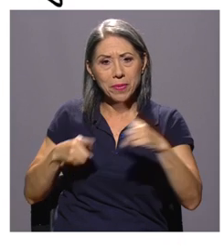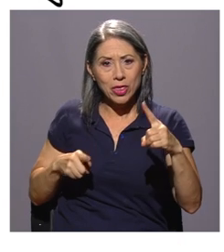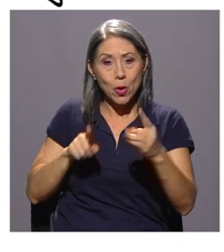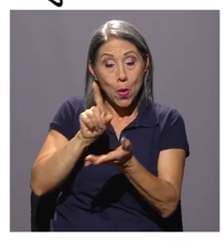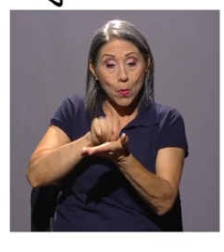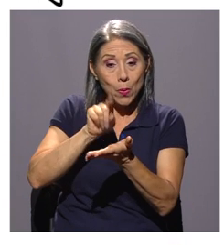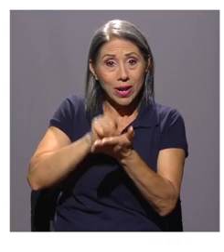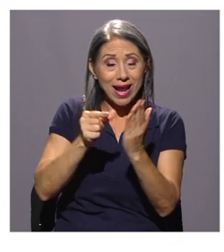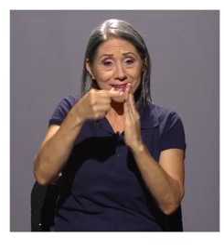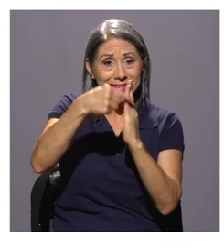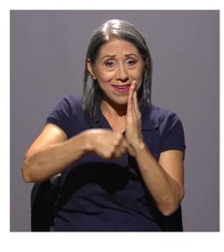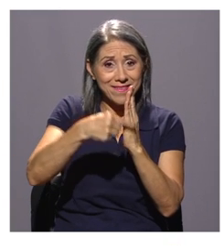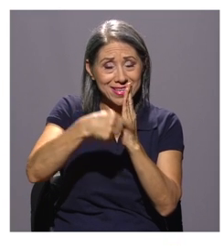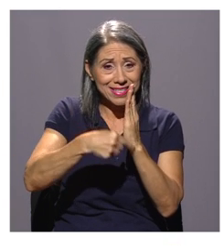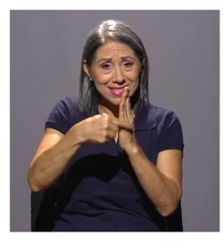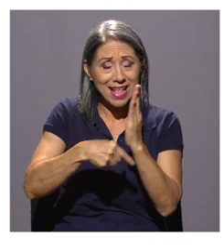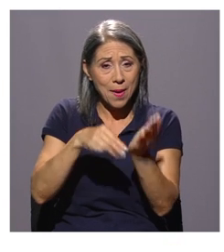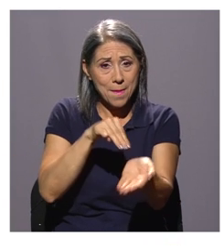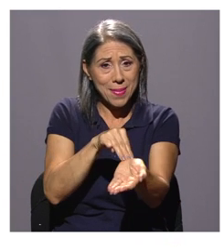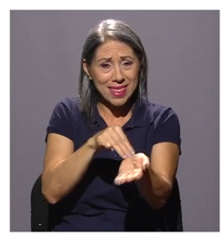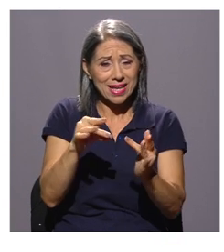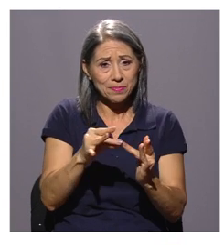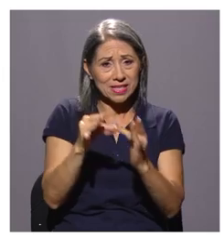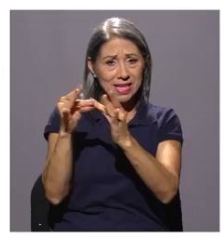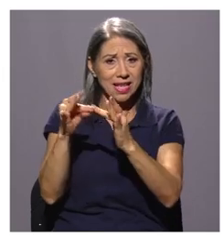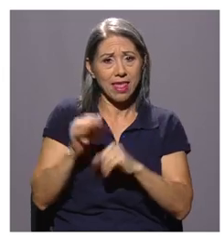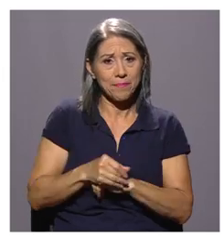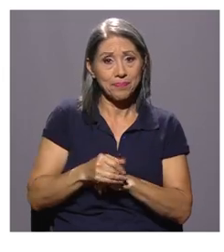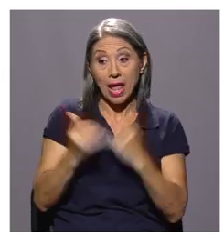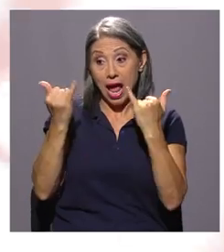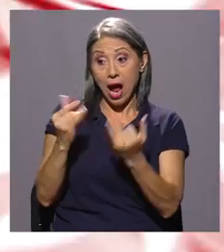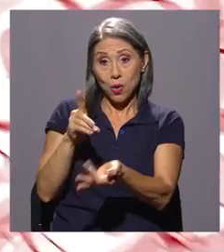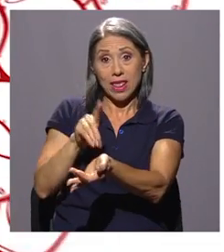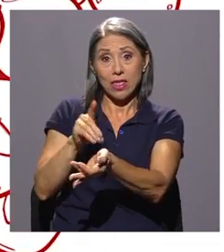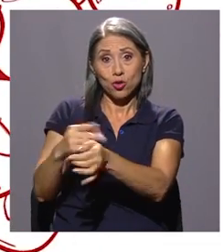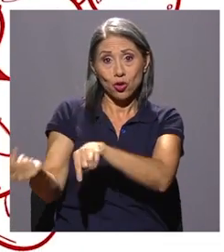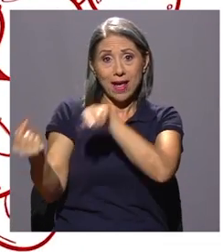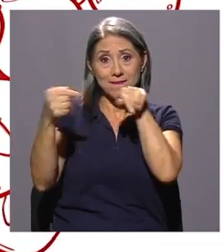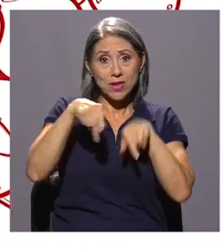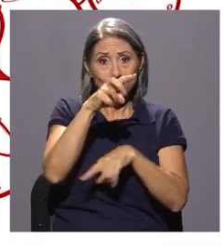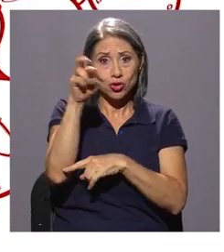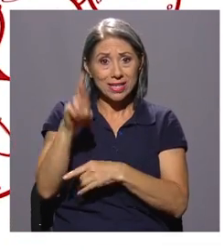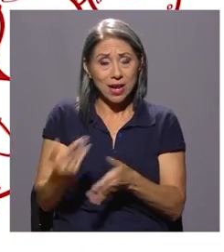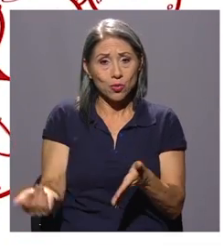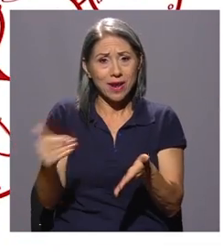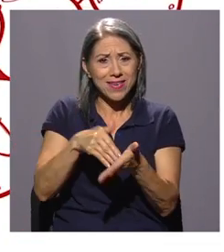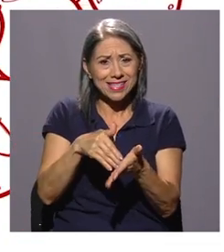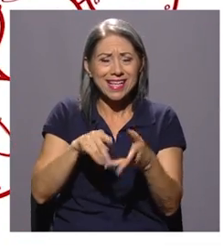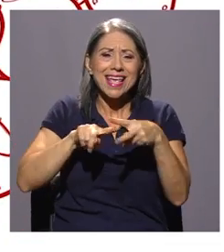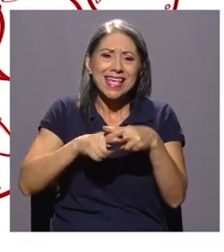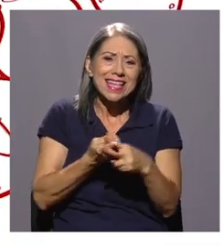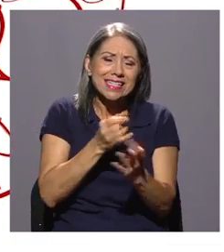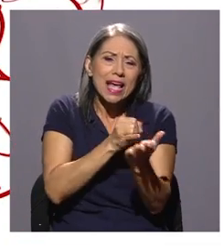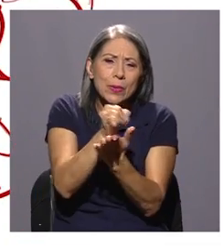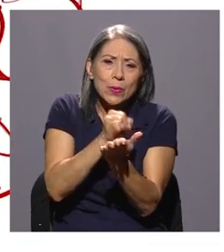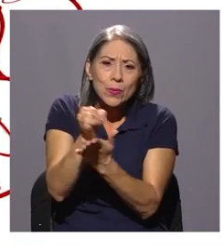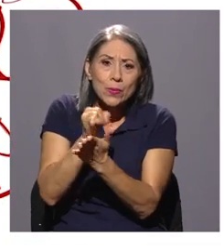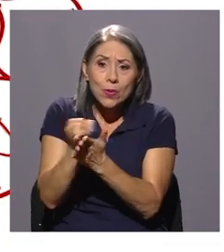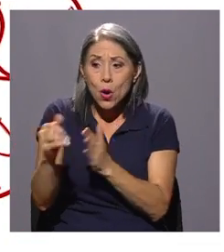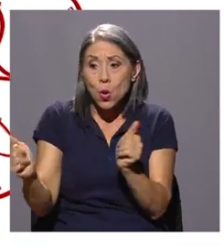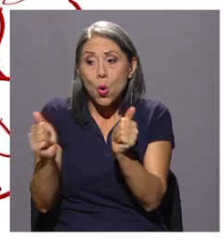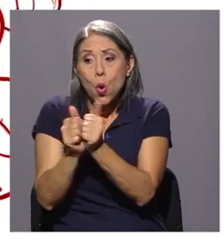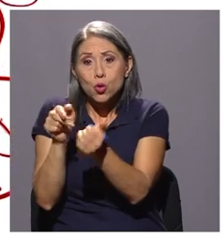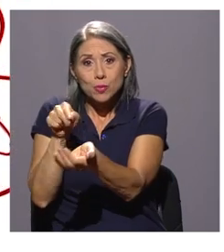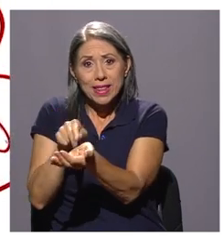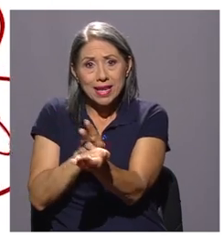publicaron en la revista médica British Journal of Cancer. Ahora que la doctora regresó al país espera poder retomar sus investigaciones e iniciar proyectos